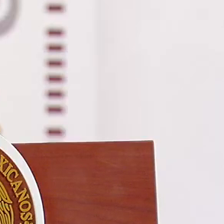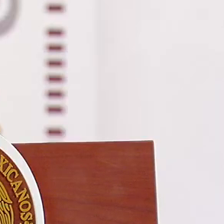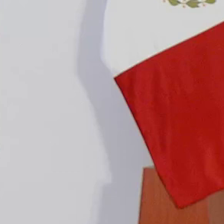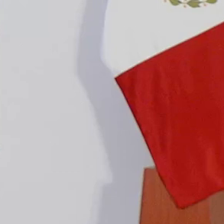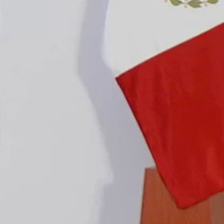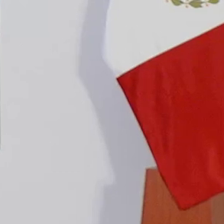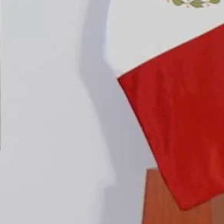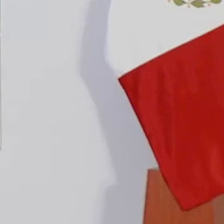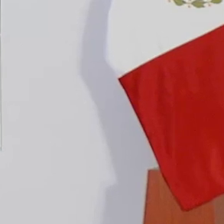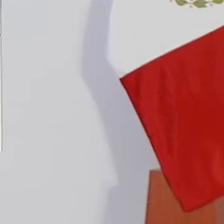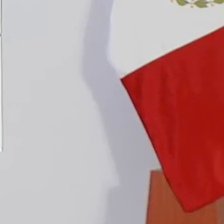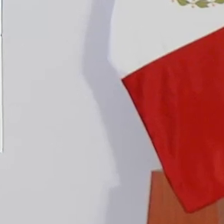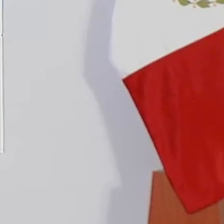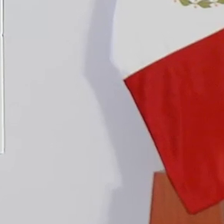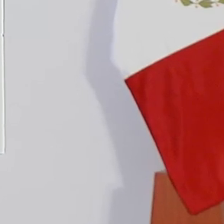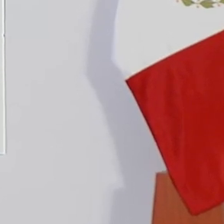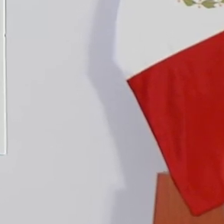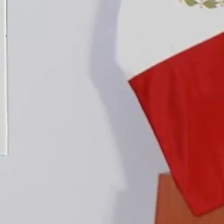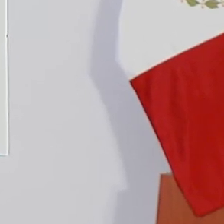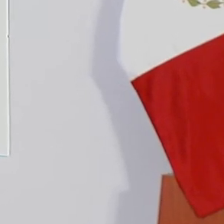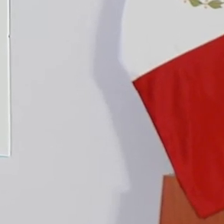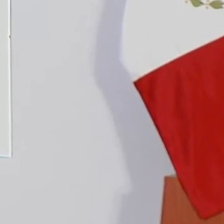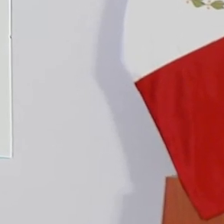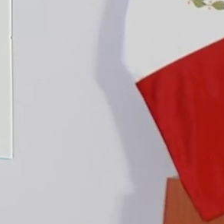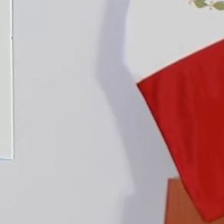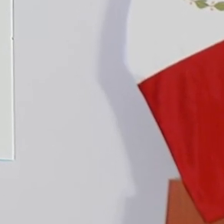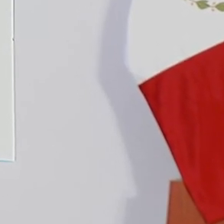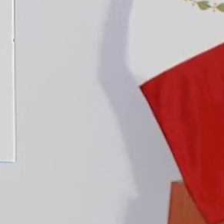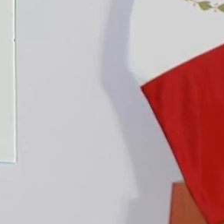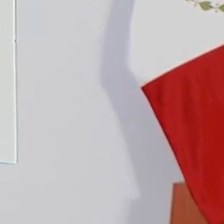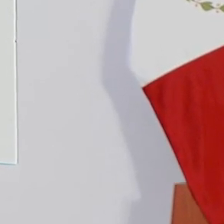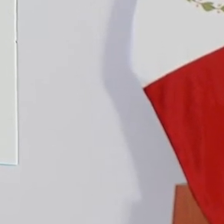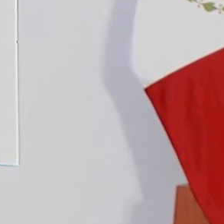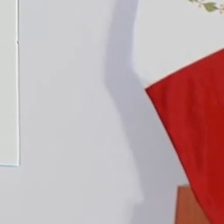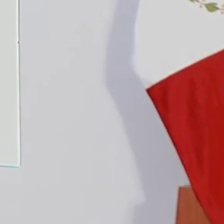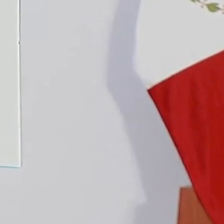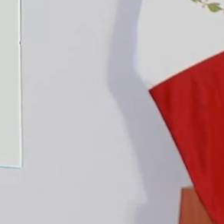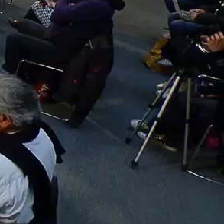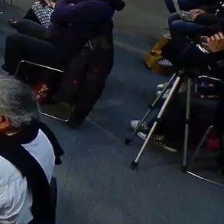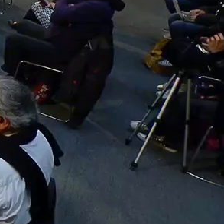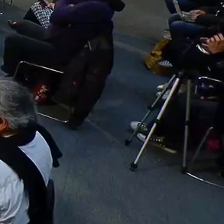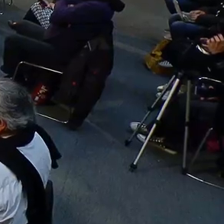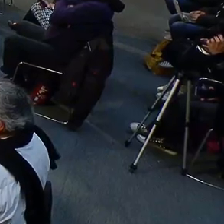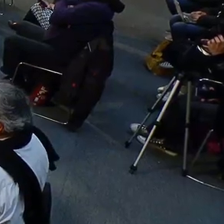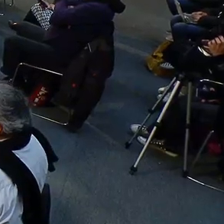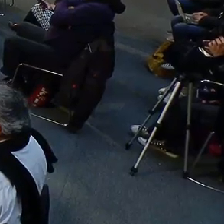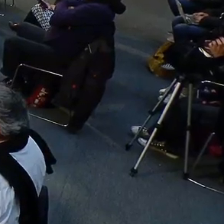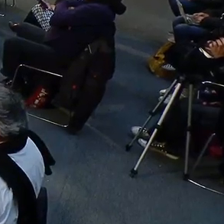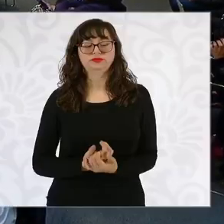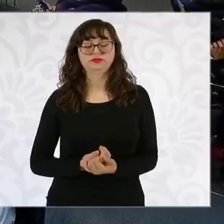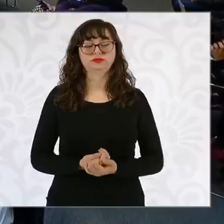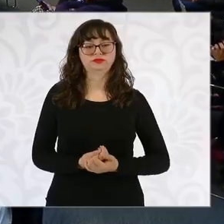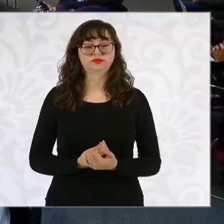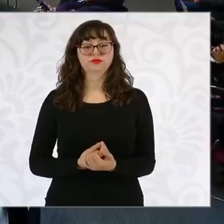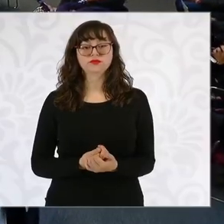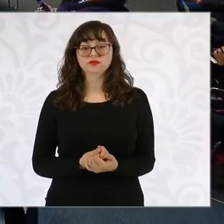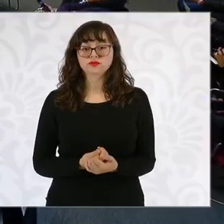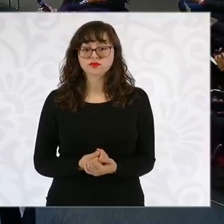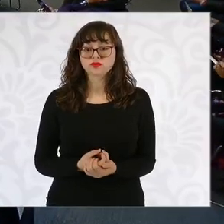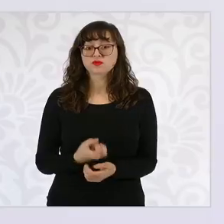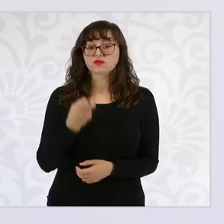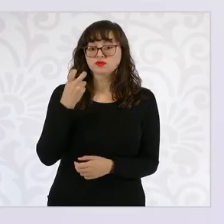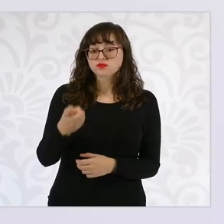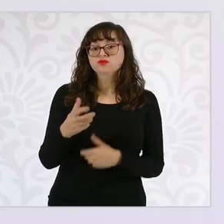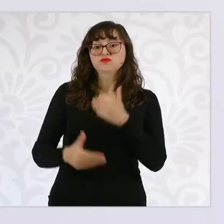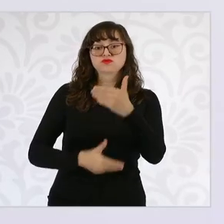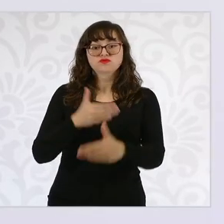consolidar estas inauguraciones para que también podamos darle continuidad a lo que inició el presidente